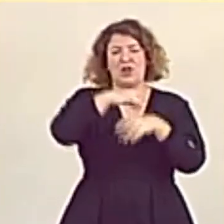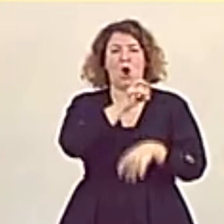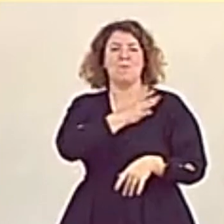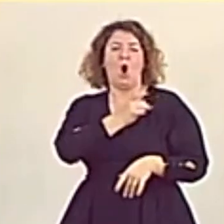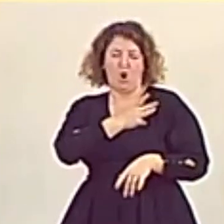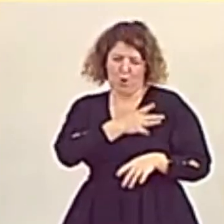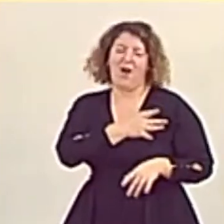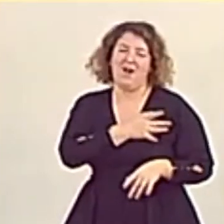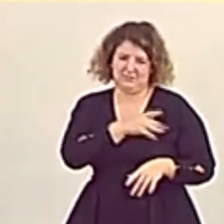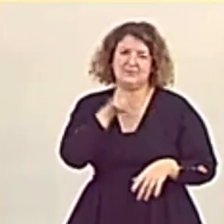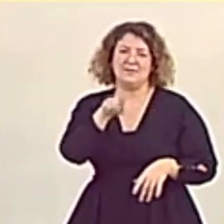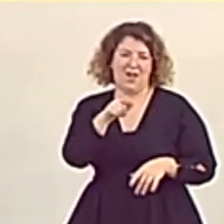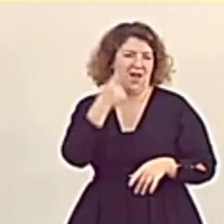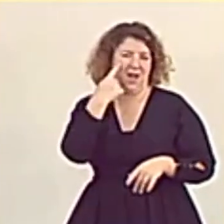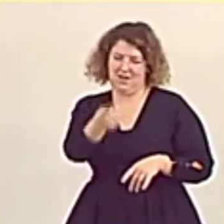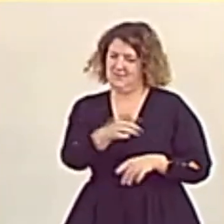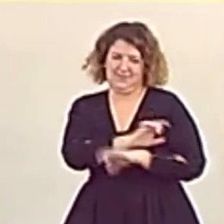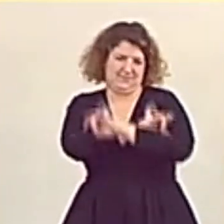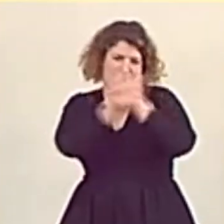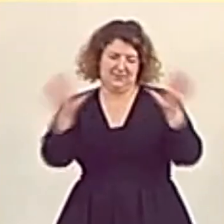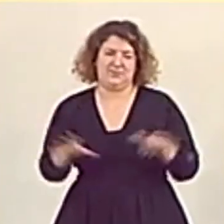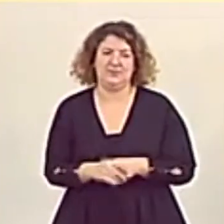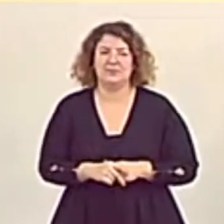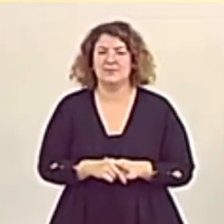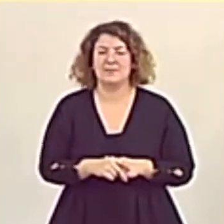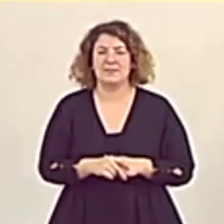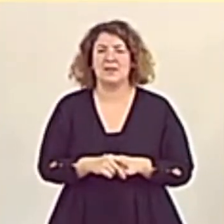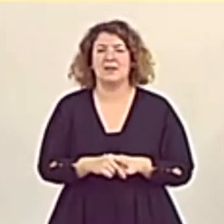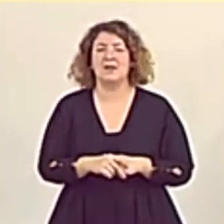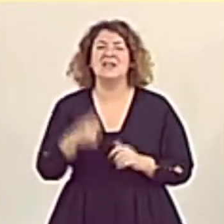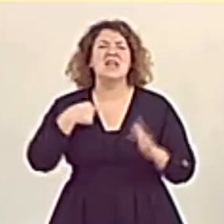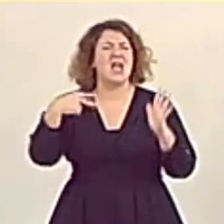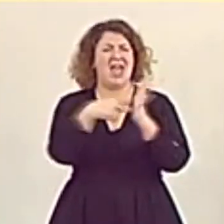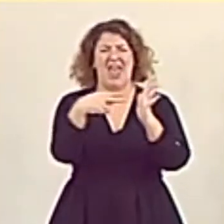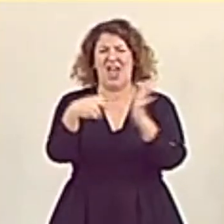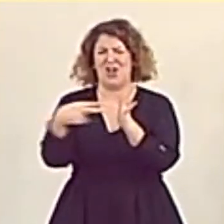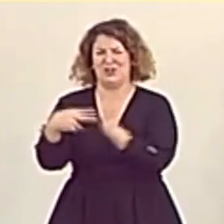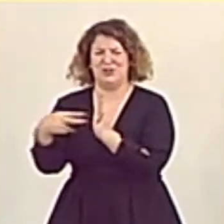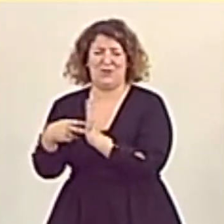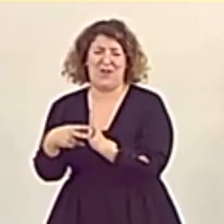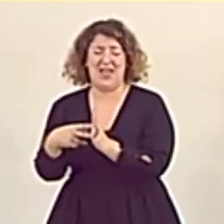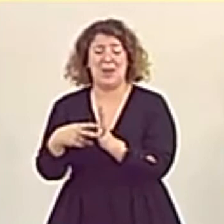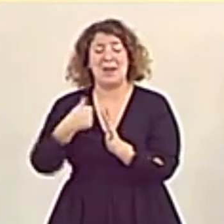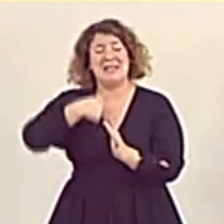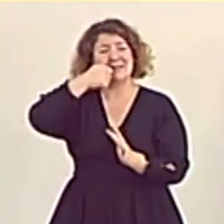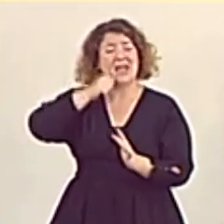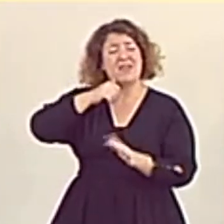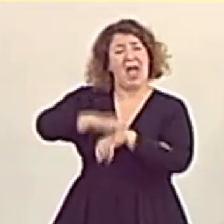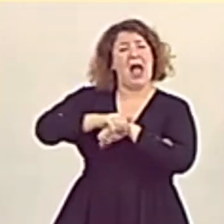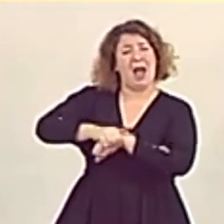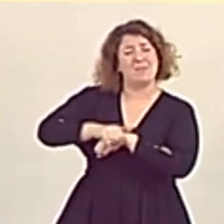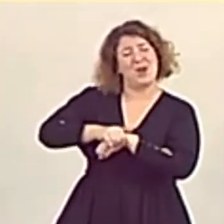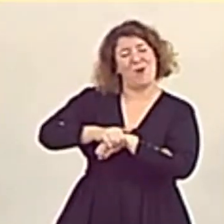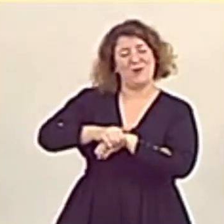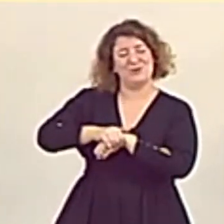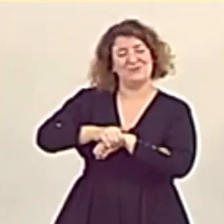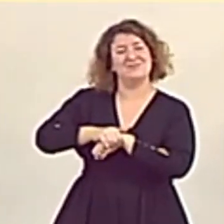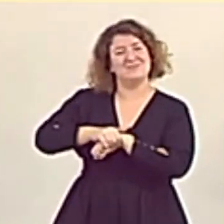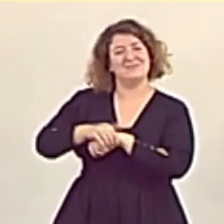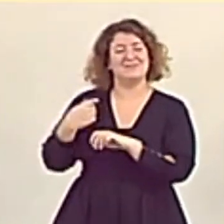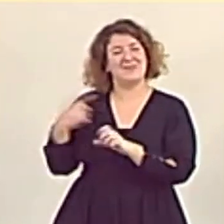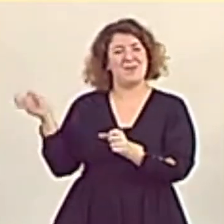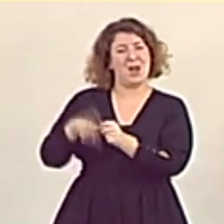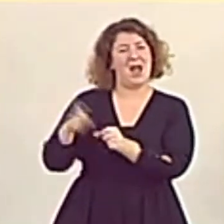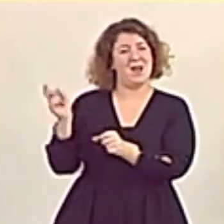Ahí sí tienen un dato de crecimiento. Miren. Y en el número de enchufados, amigos personales del presidente, también tienen otro. En ambos